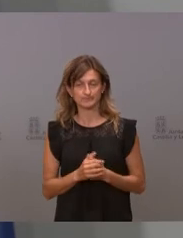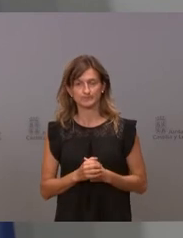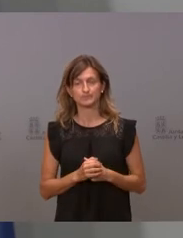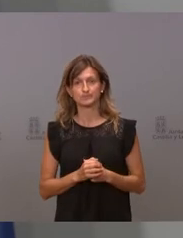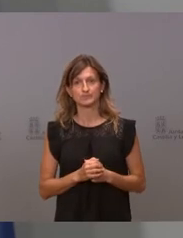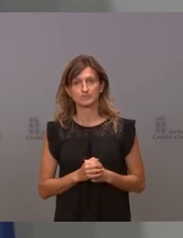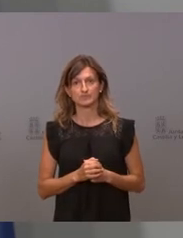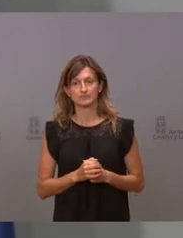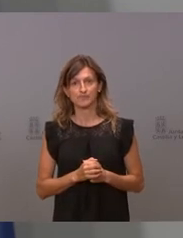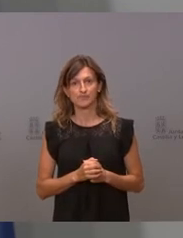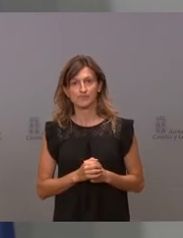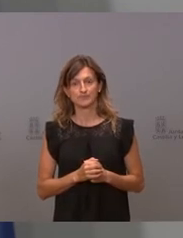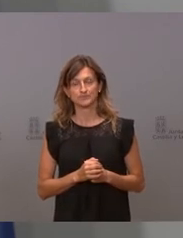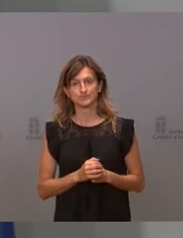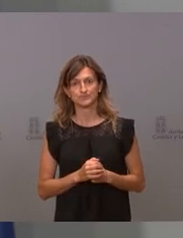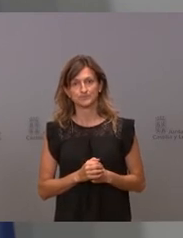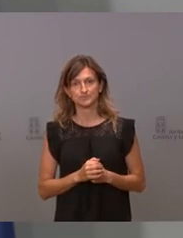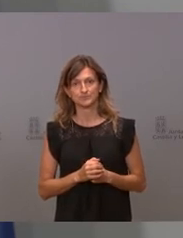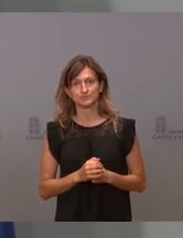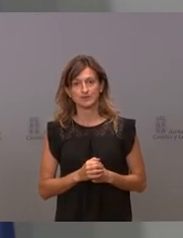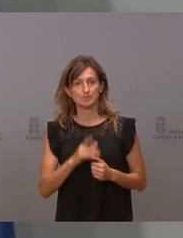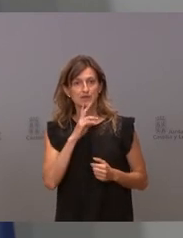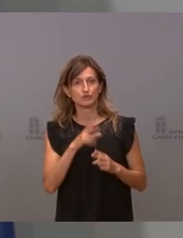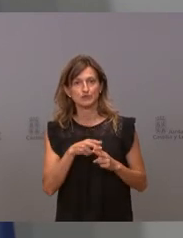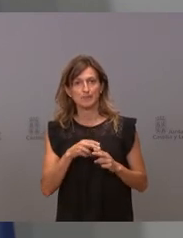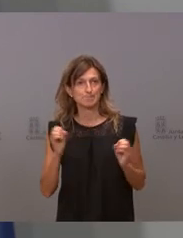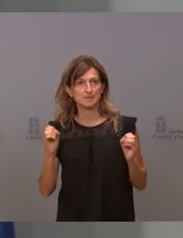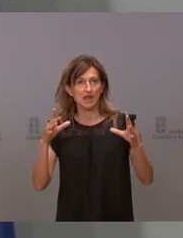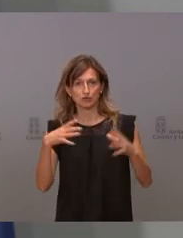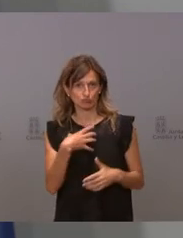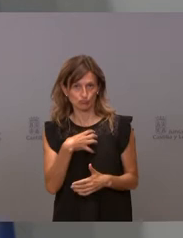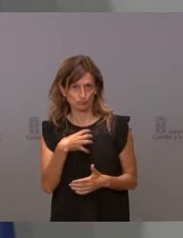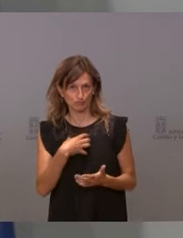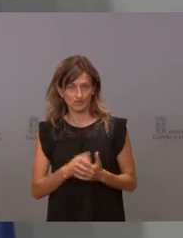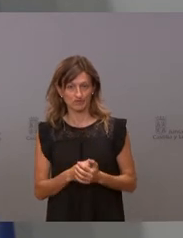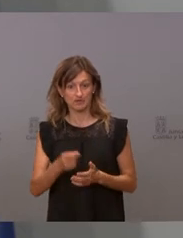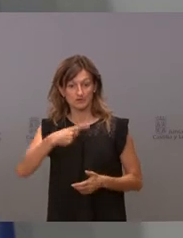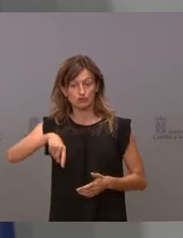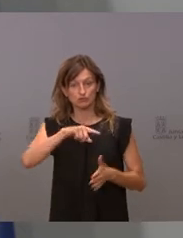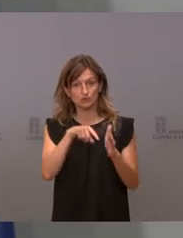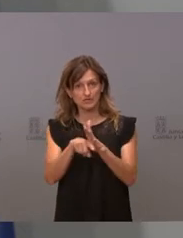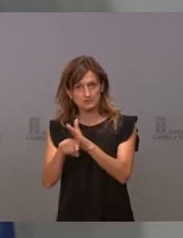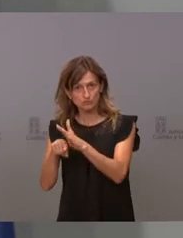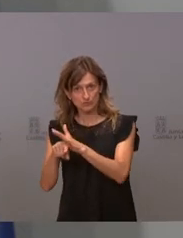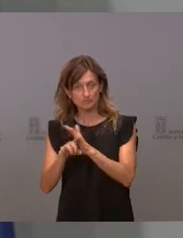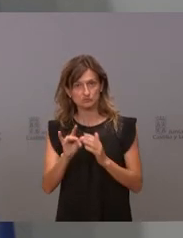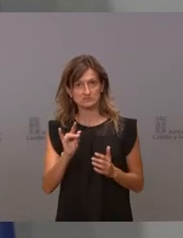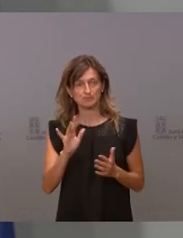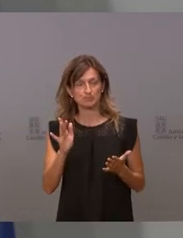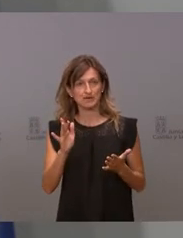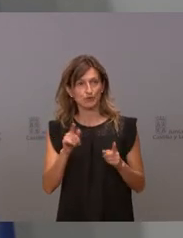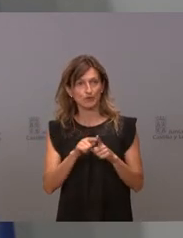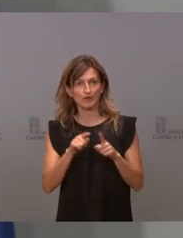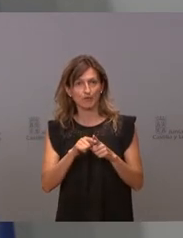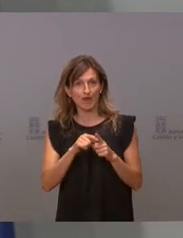suponer es el milagro. Es decir, nosotros gestionamos, pero no abrimos las